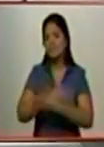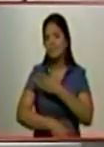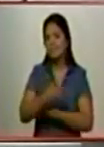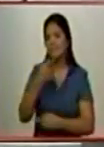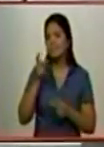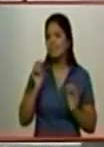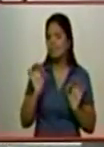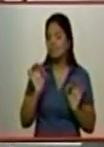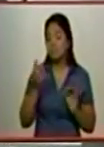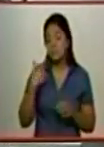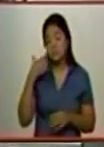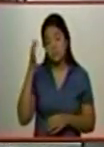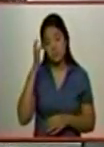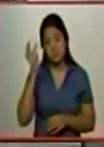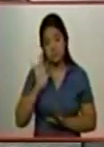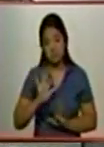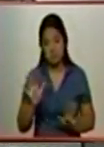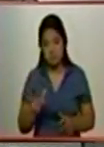inconfesables.